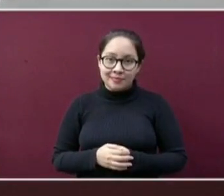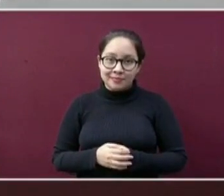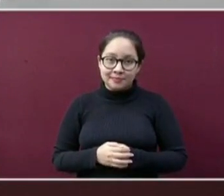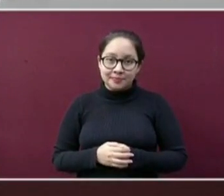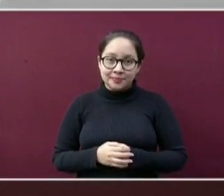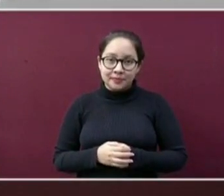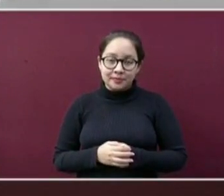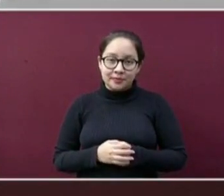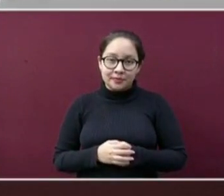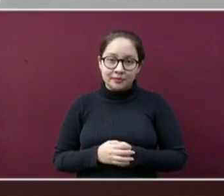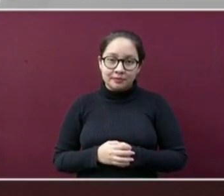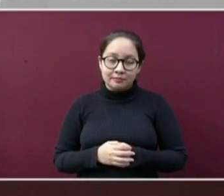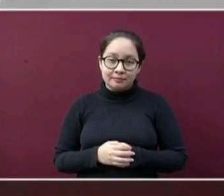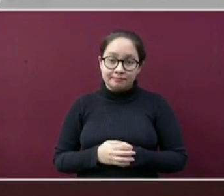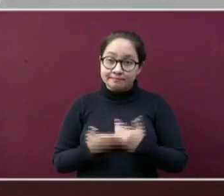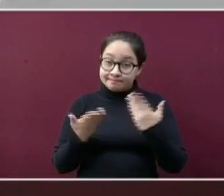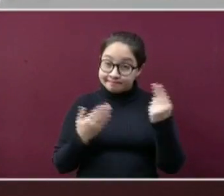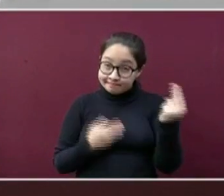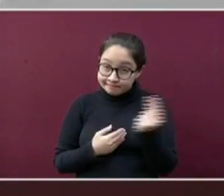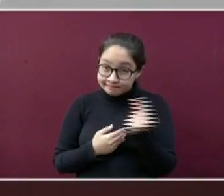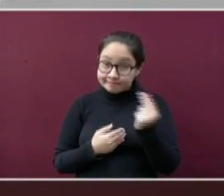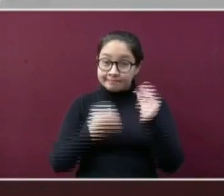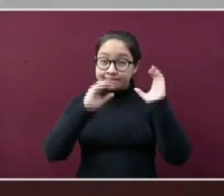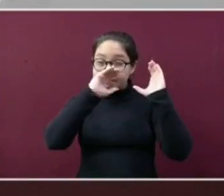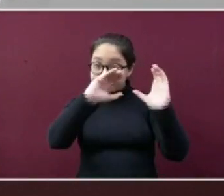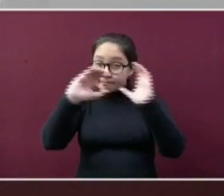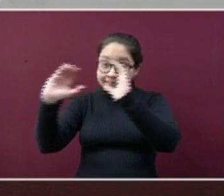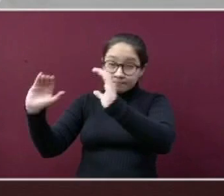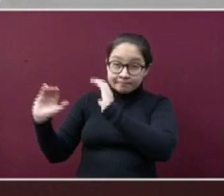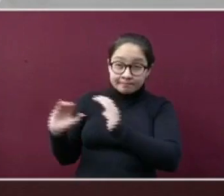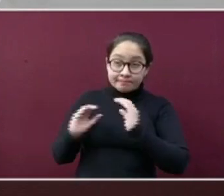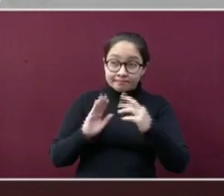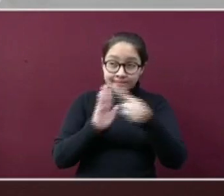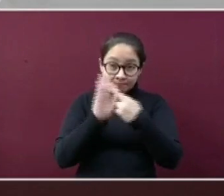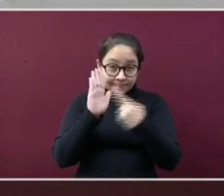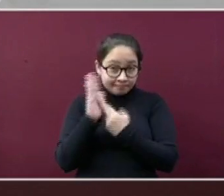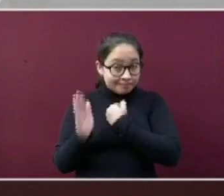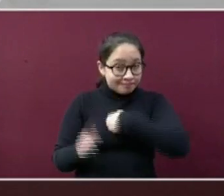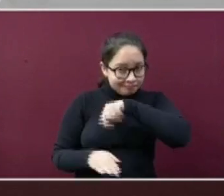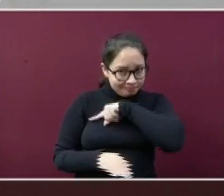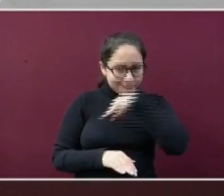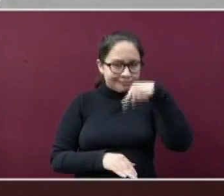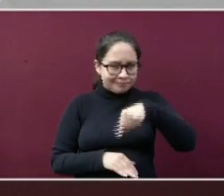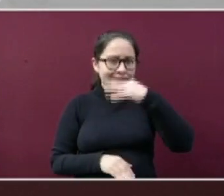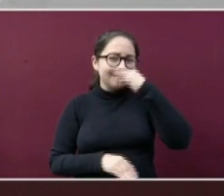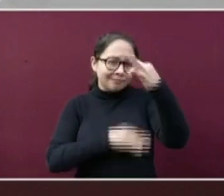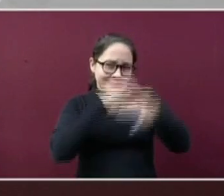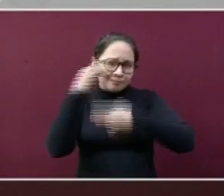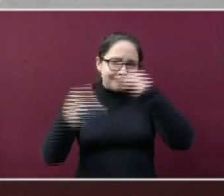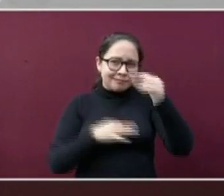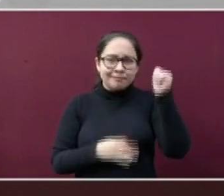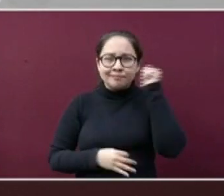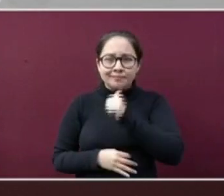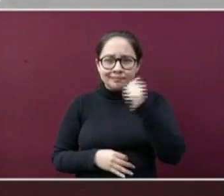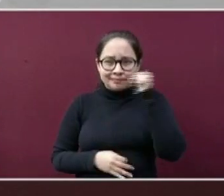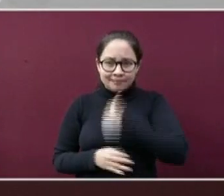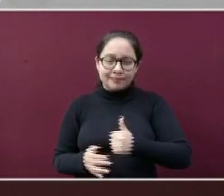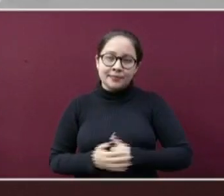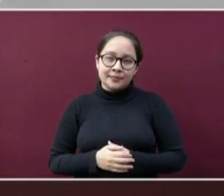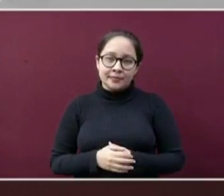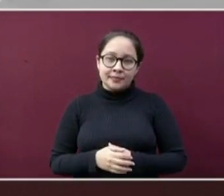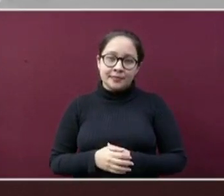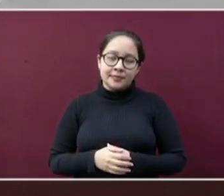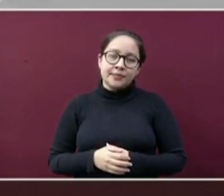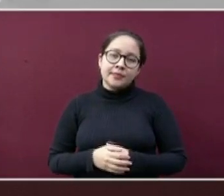otras personas si no se toman las medidas de precaución que tanto se han difundido en este espacio. Ahora, miren,